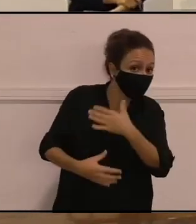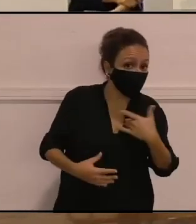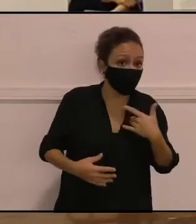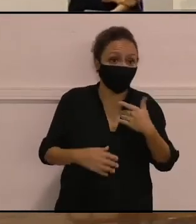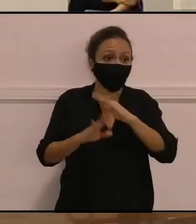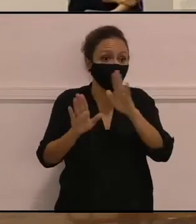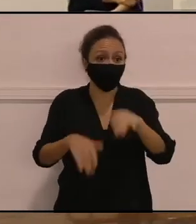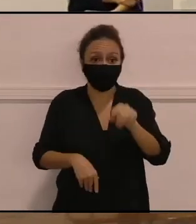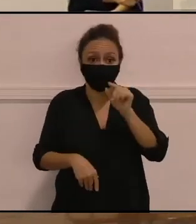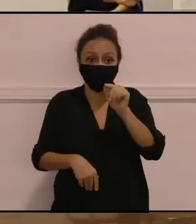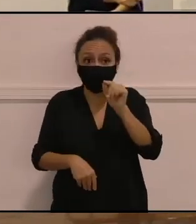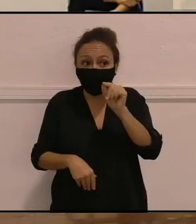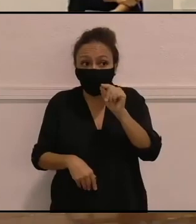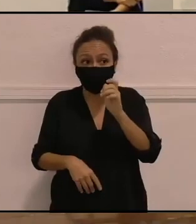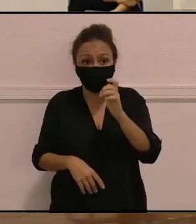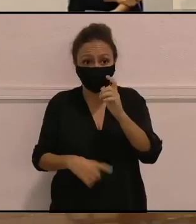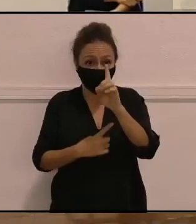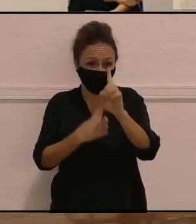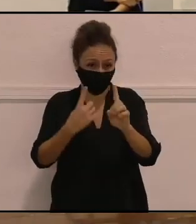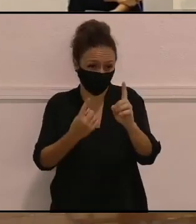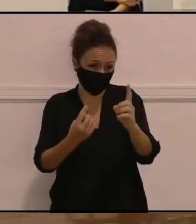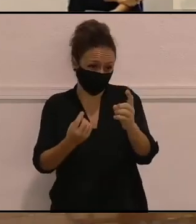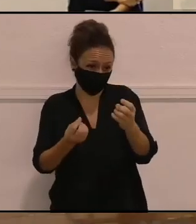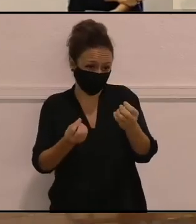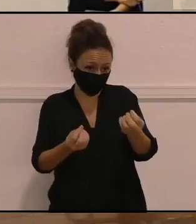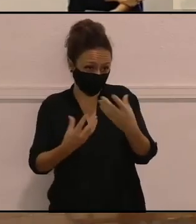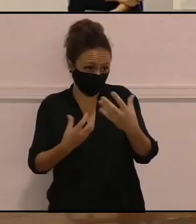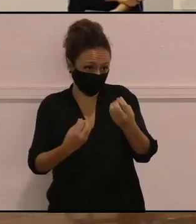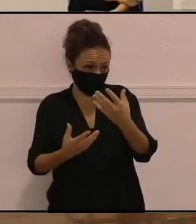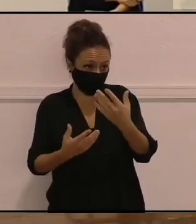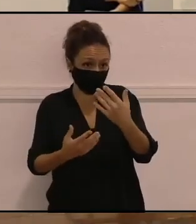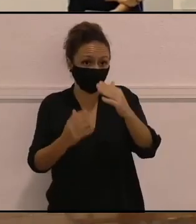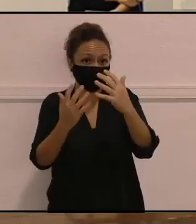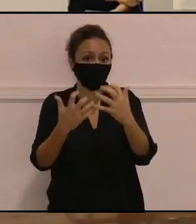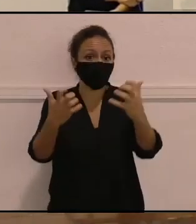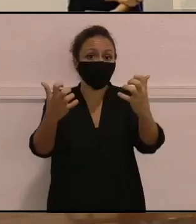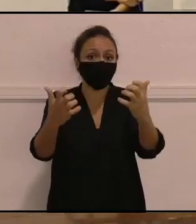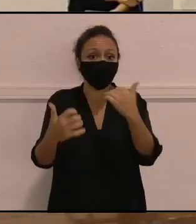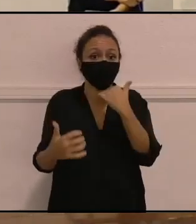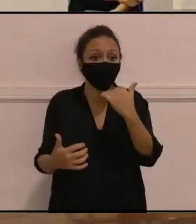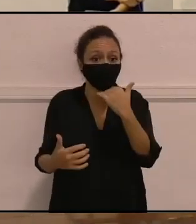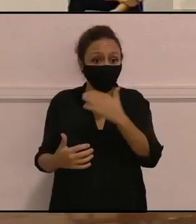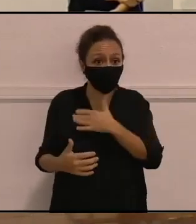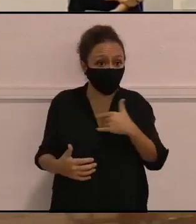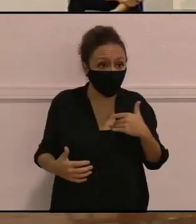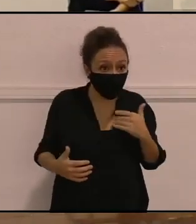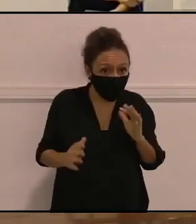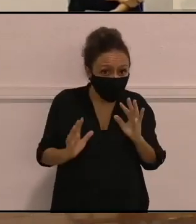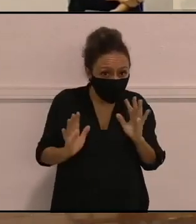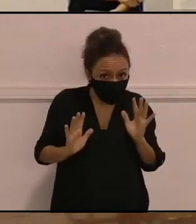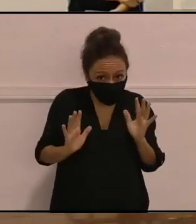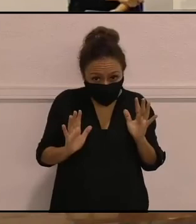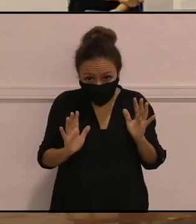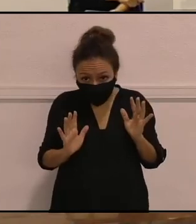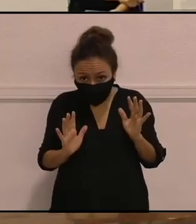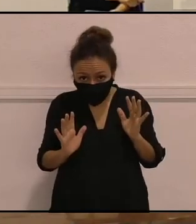alguien quiere proponer alguna cosilla desde ese lado. Y si no,